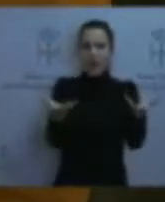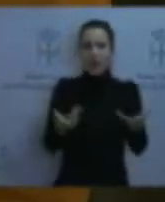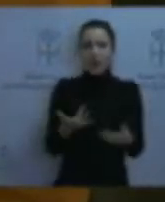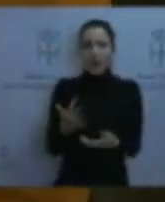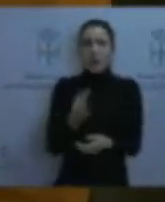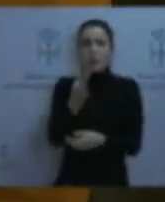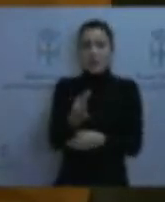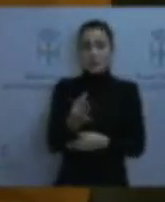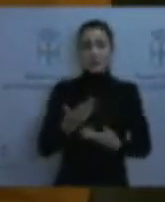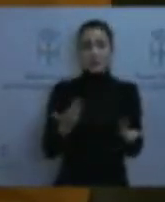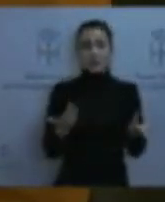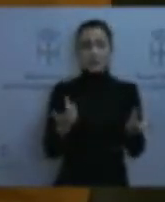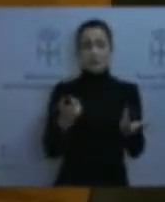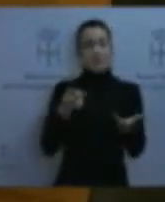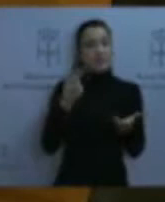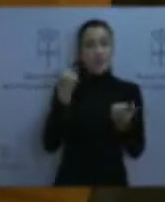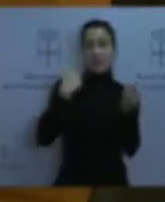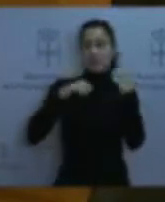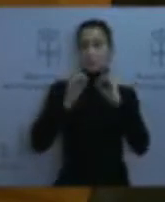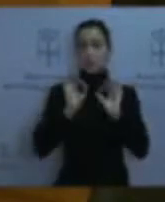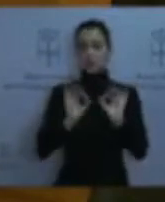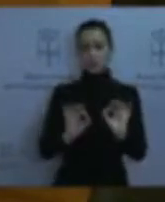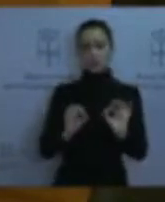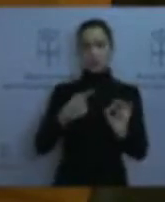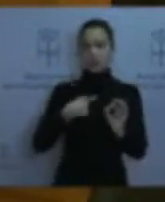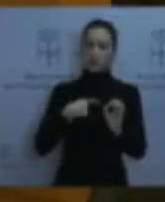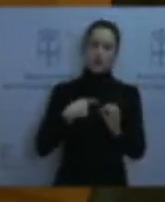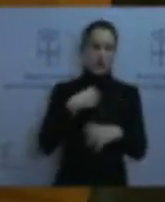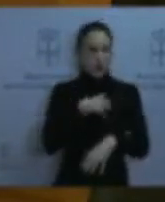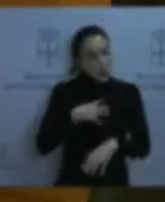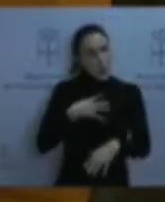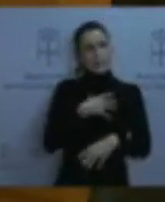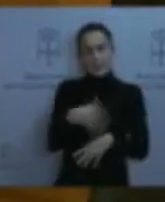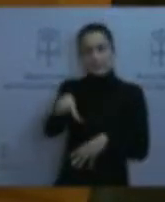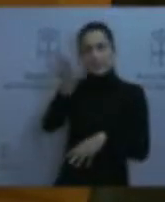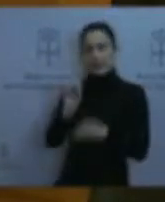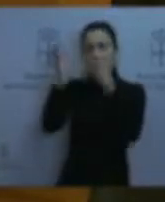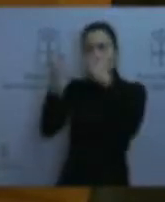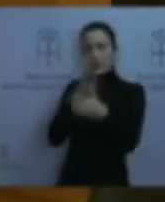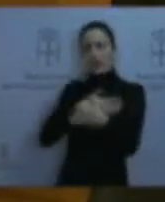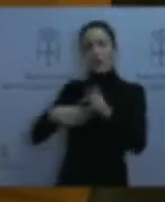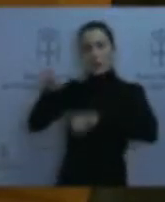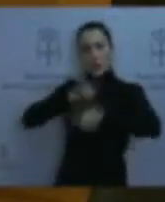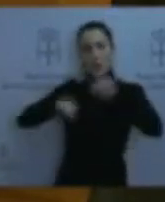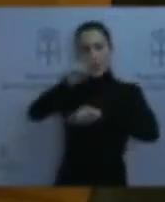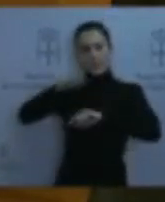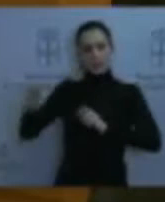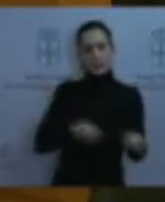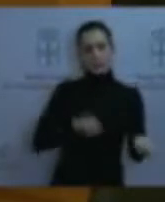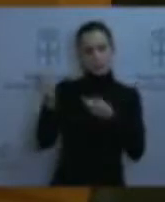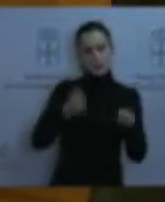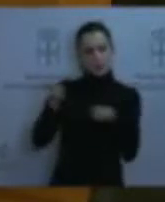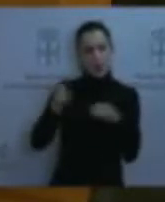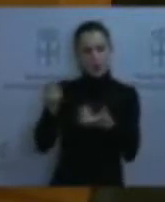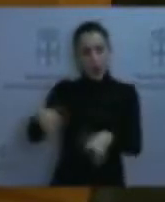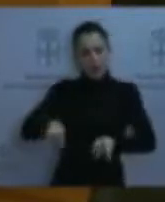que ustedes tengan interés real en asumir este problema demográfico cuando no vemos que sean capaces de apostar claramente por los